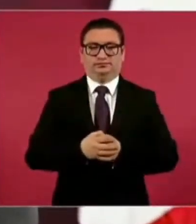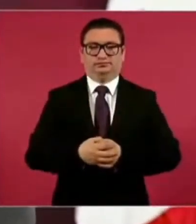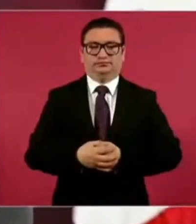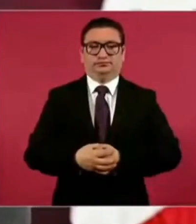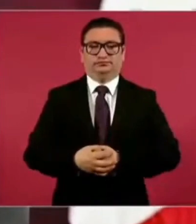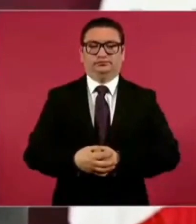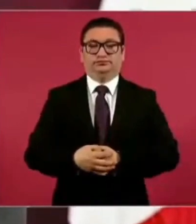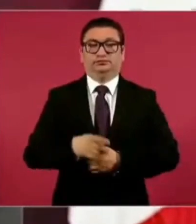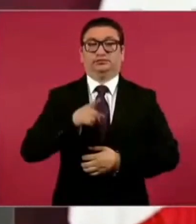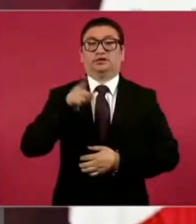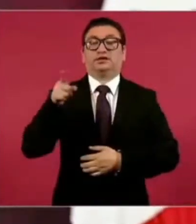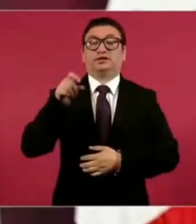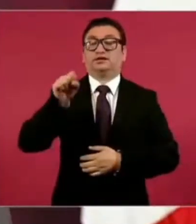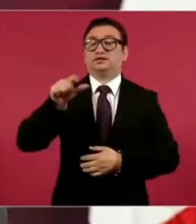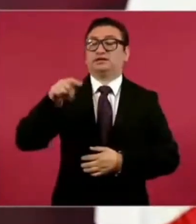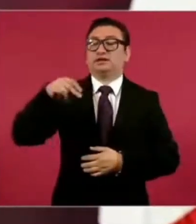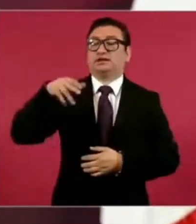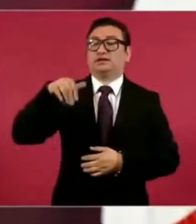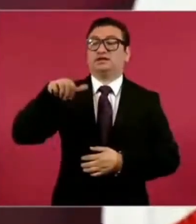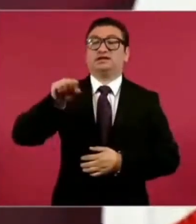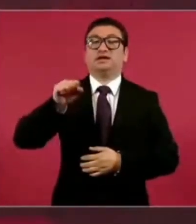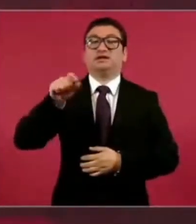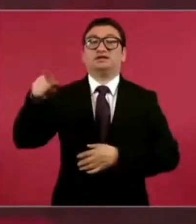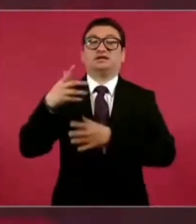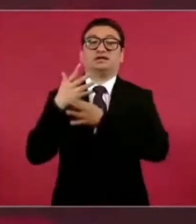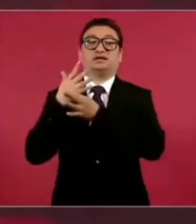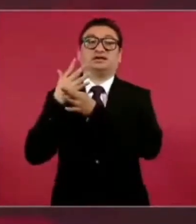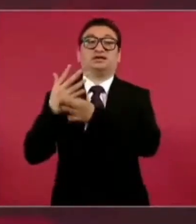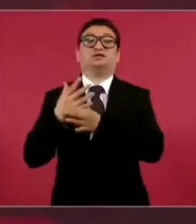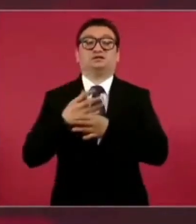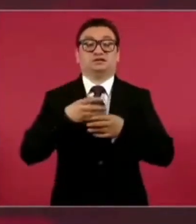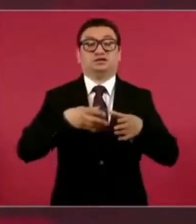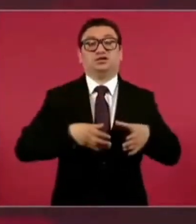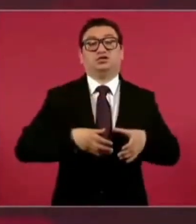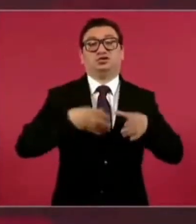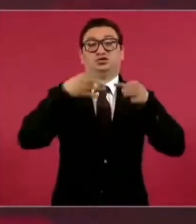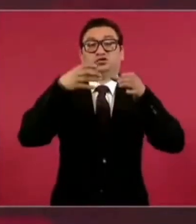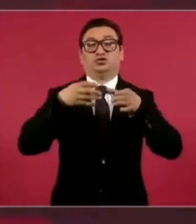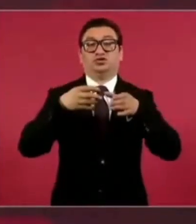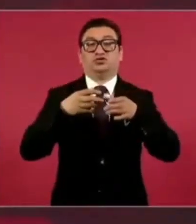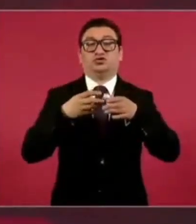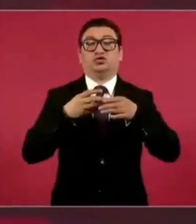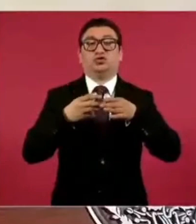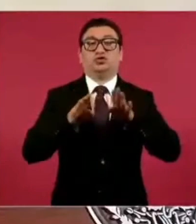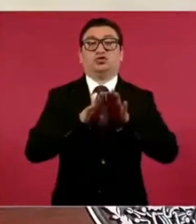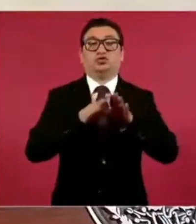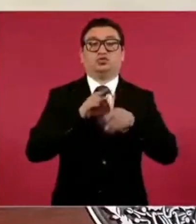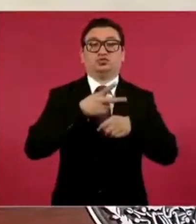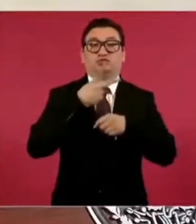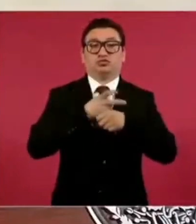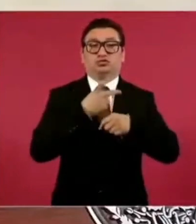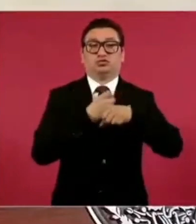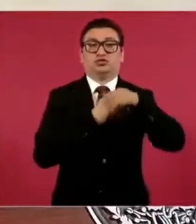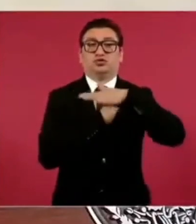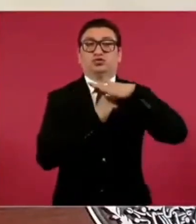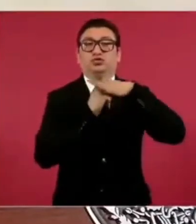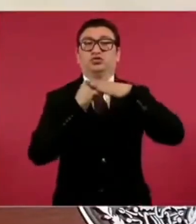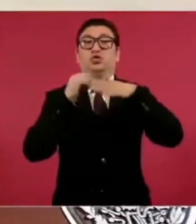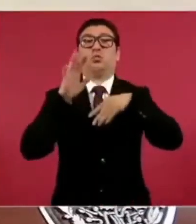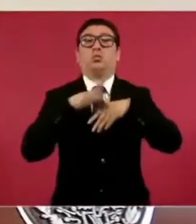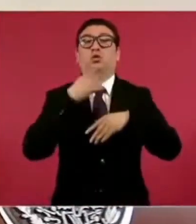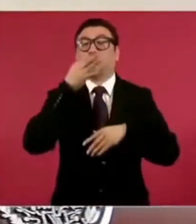y Salinas declaró de que se estaban apuntalando los segundos pisos porque se iban a caer.